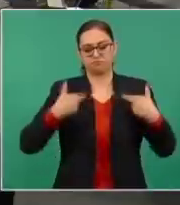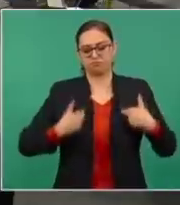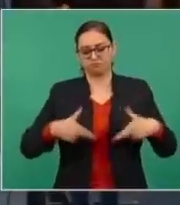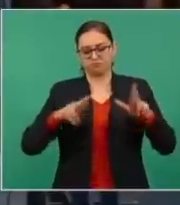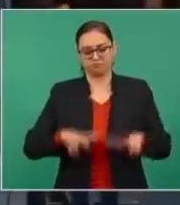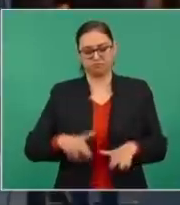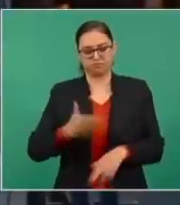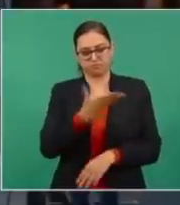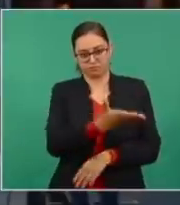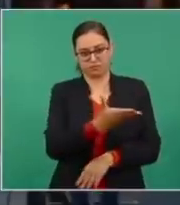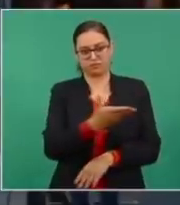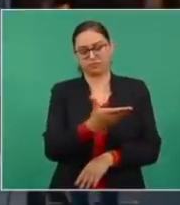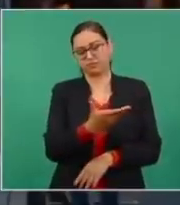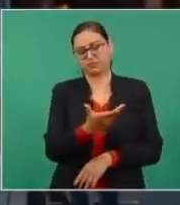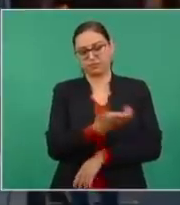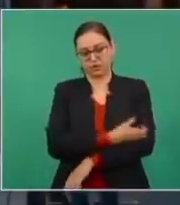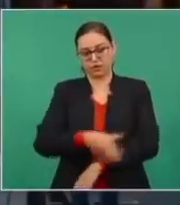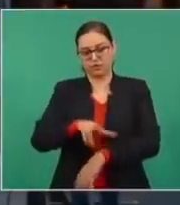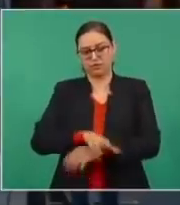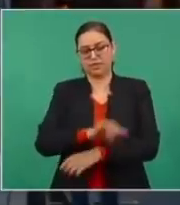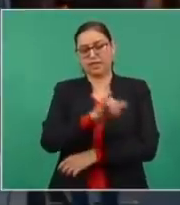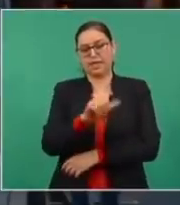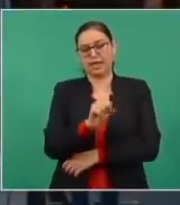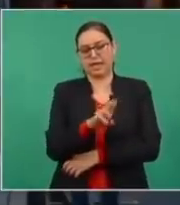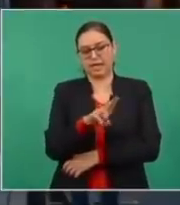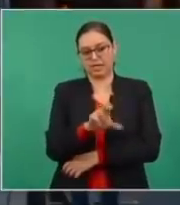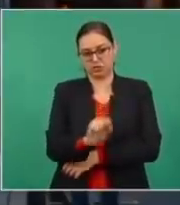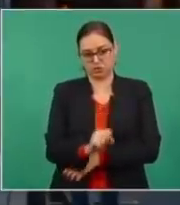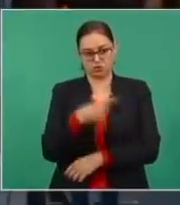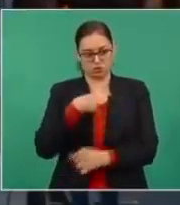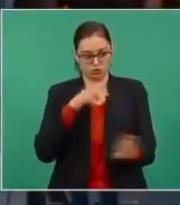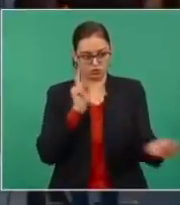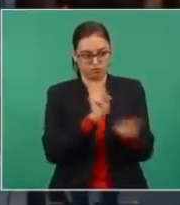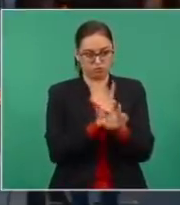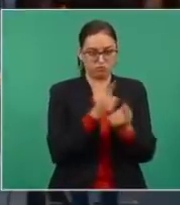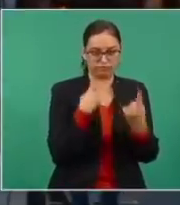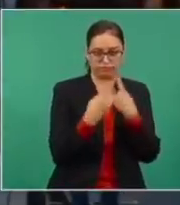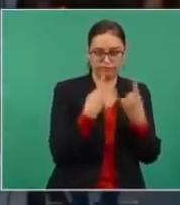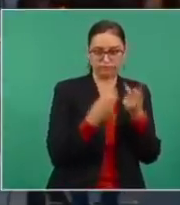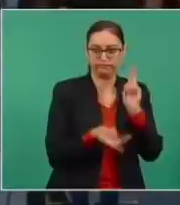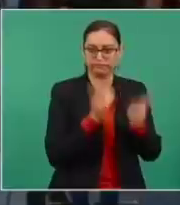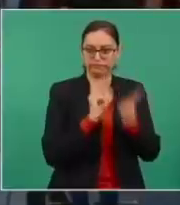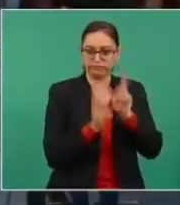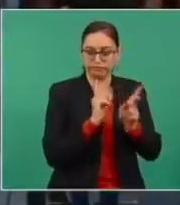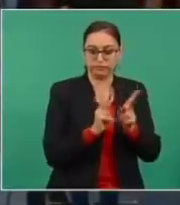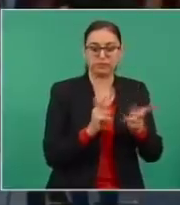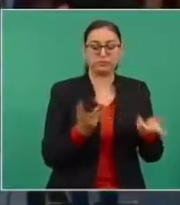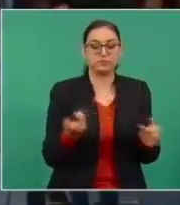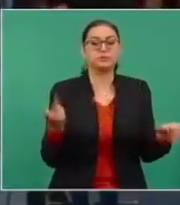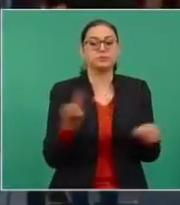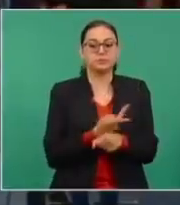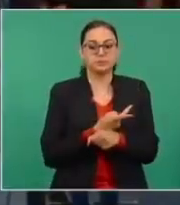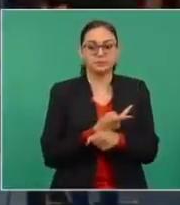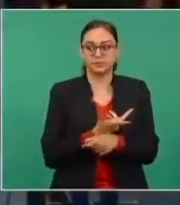Jesús Ramírez cuando usted estaba en Oaxaca para ver si era posible, porque los